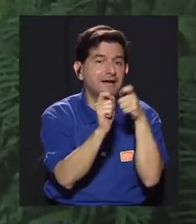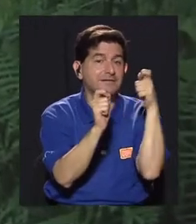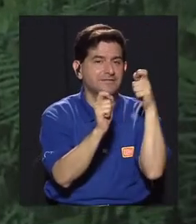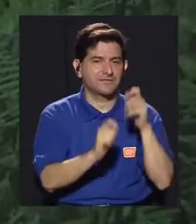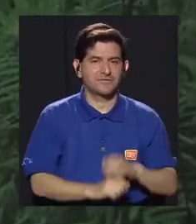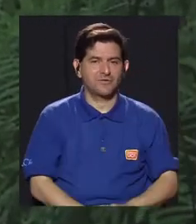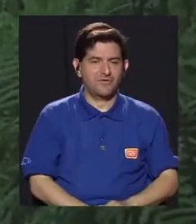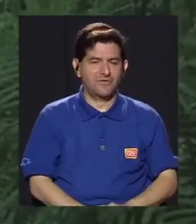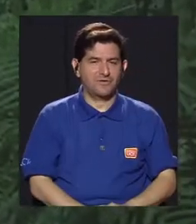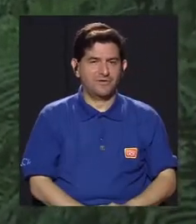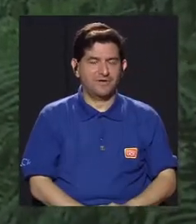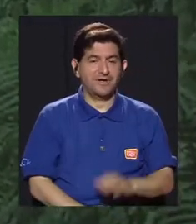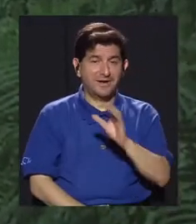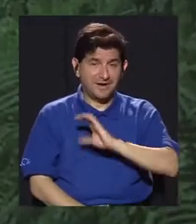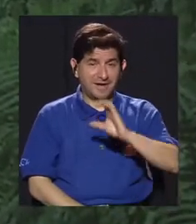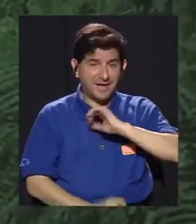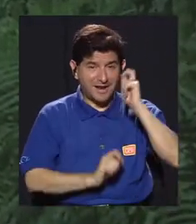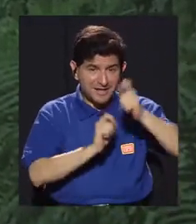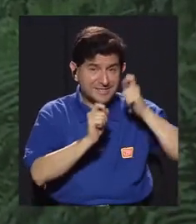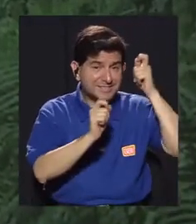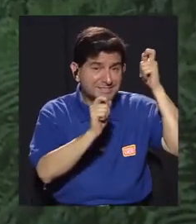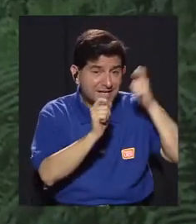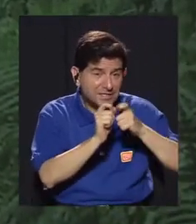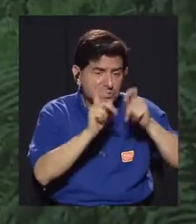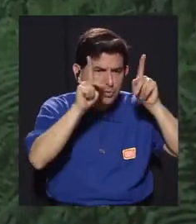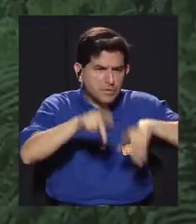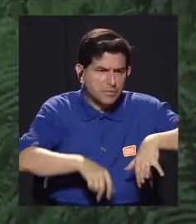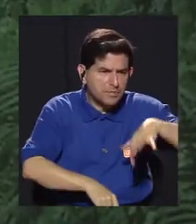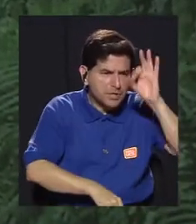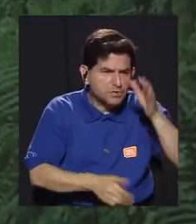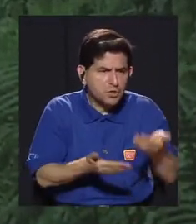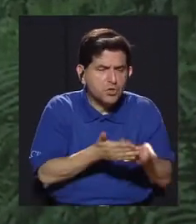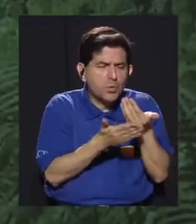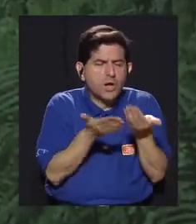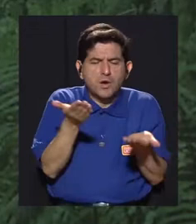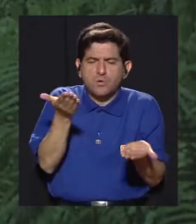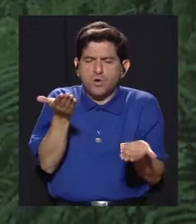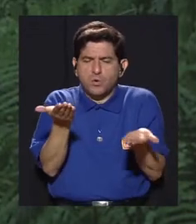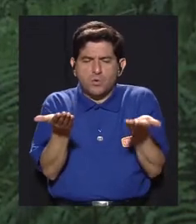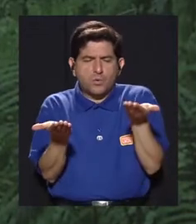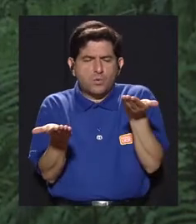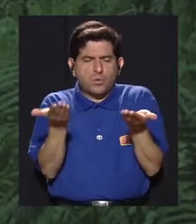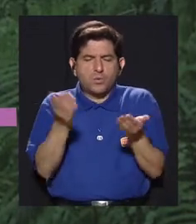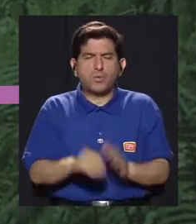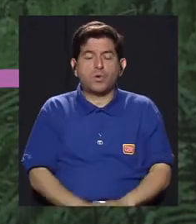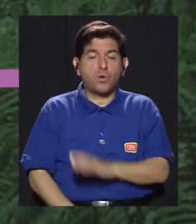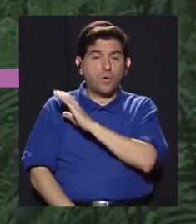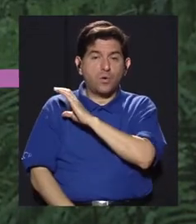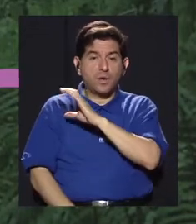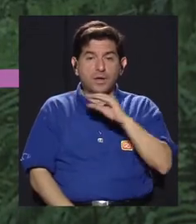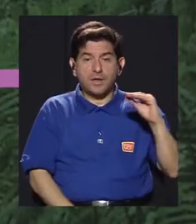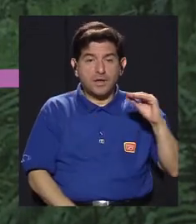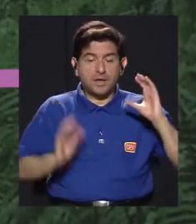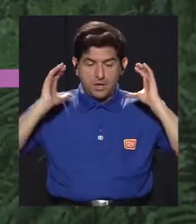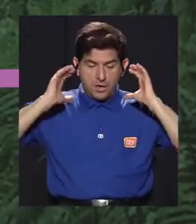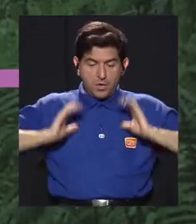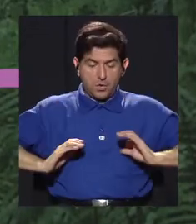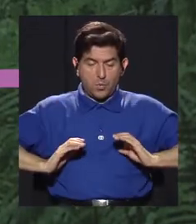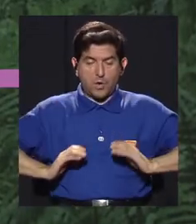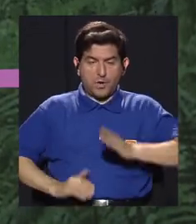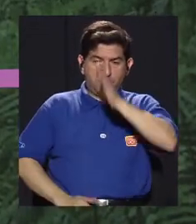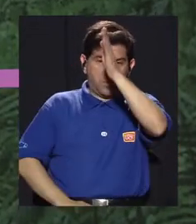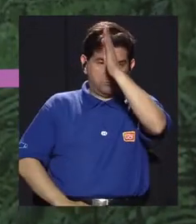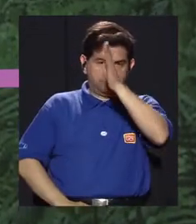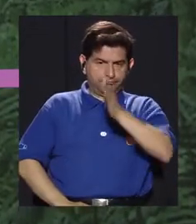y en esa precisión la gente puede ir encontrando un nuevo balance y un nuevo alineamiento en el cuerpo que les ayuda a estar más